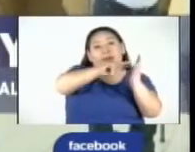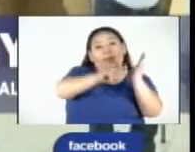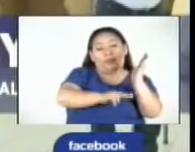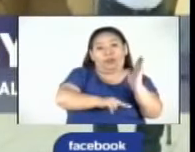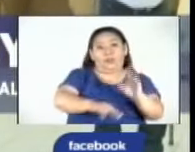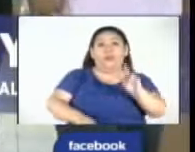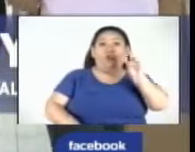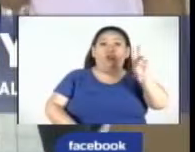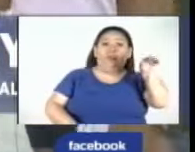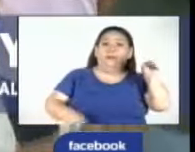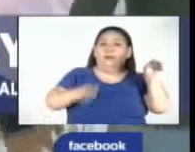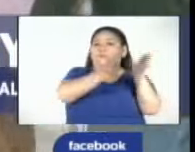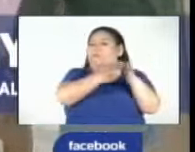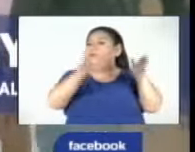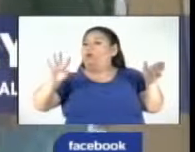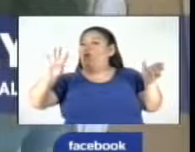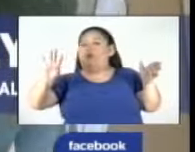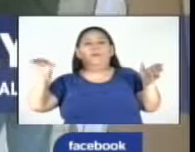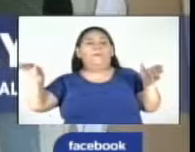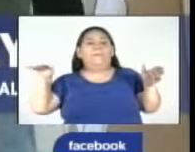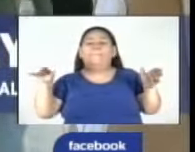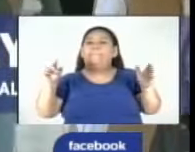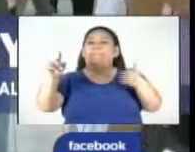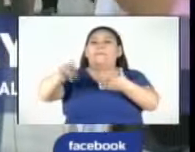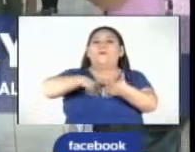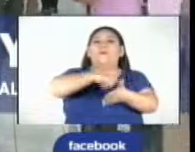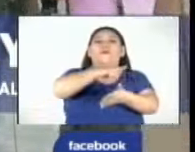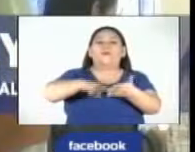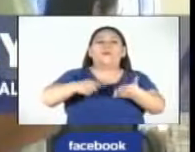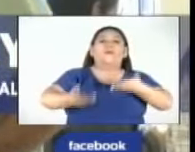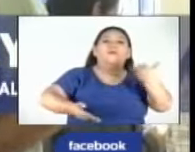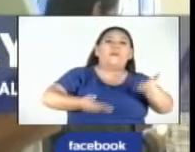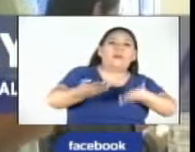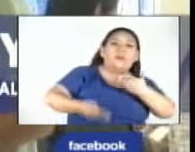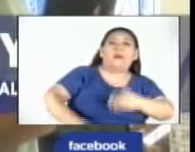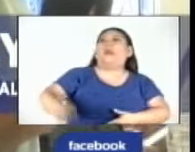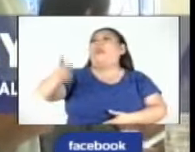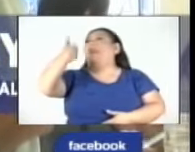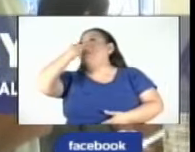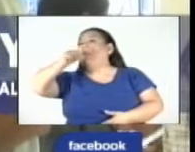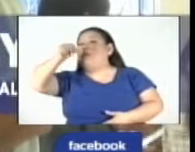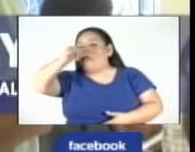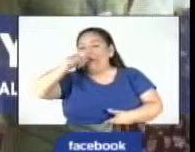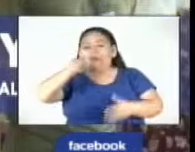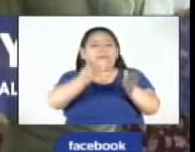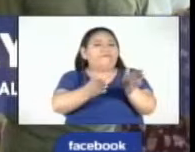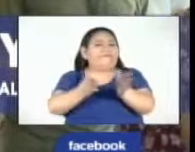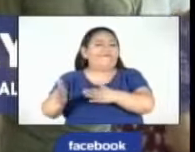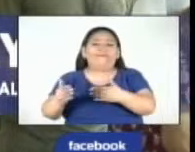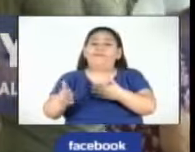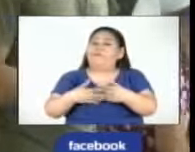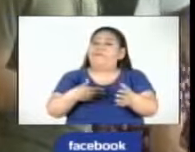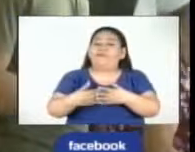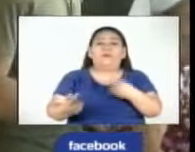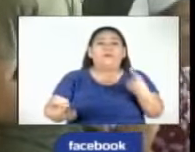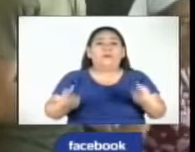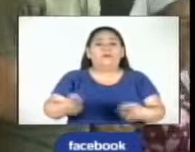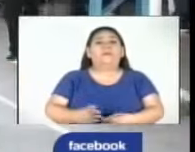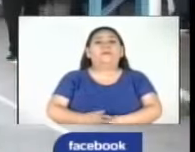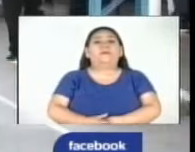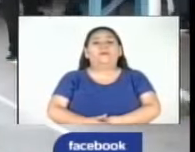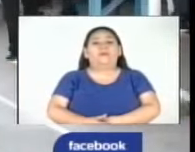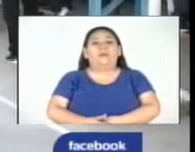del 2 hasta el 4 de marzo se prohíbe la venta, distribución y consumo de bebidas embriagantes de cualquier naturaleza.